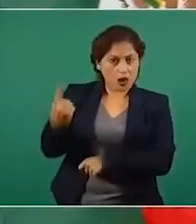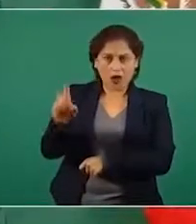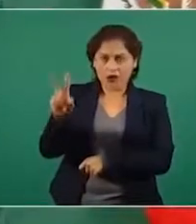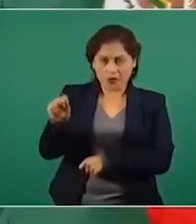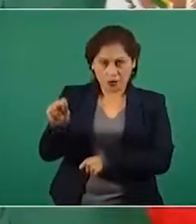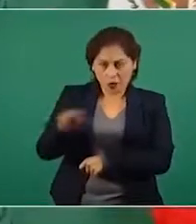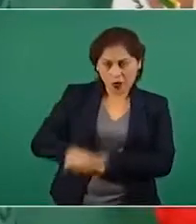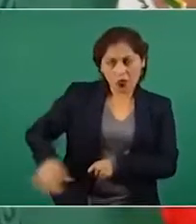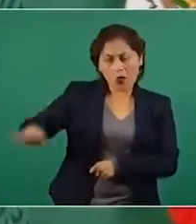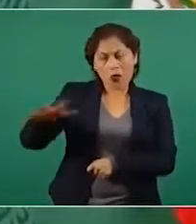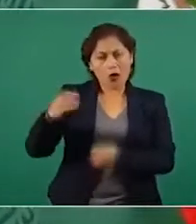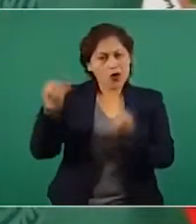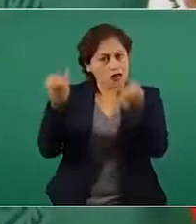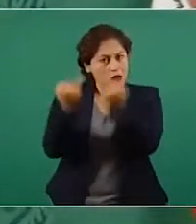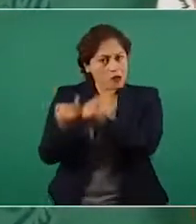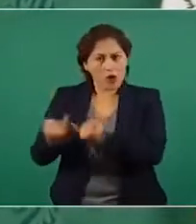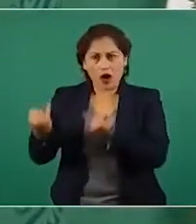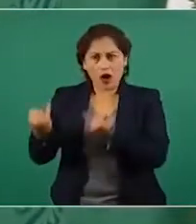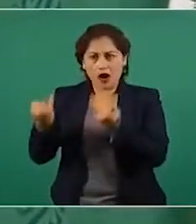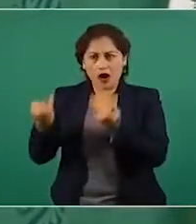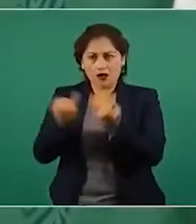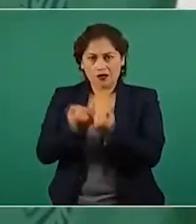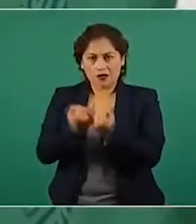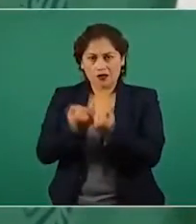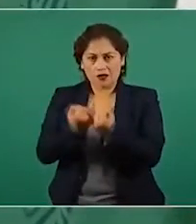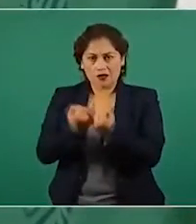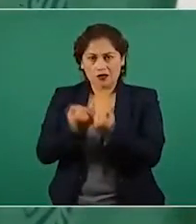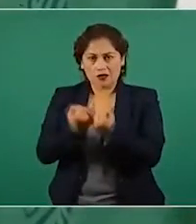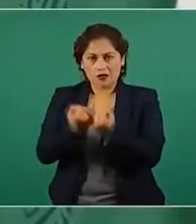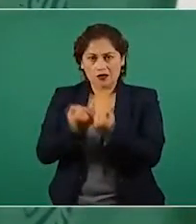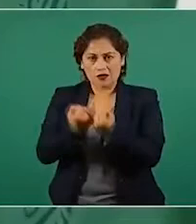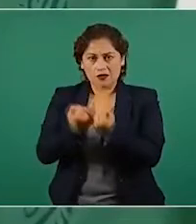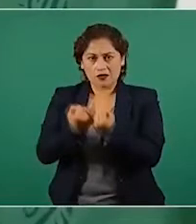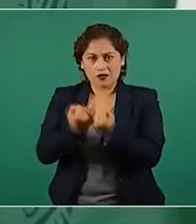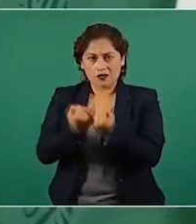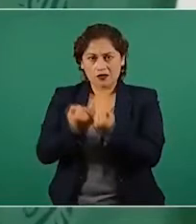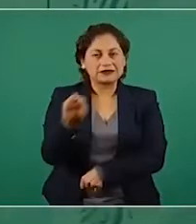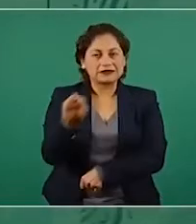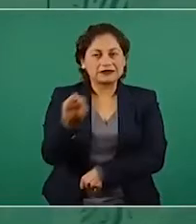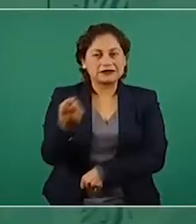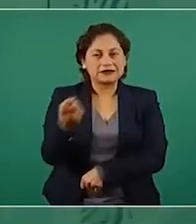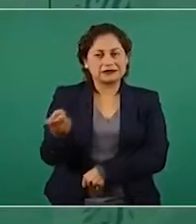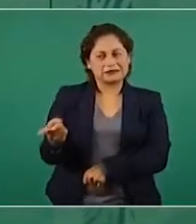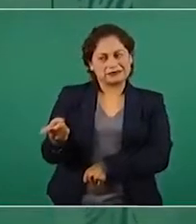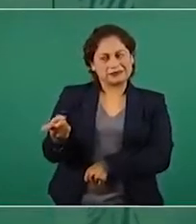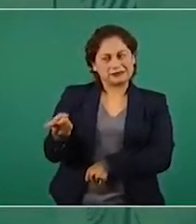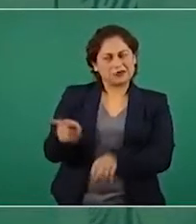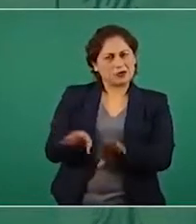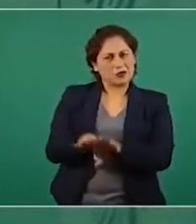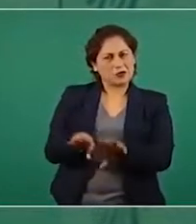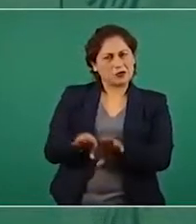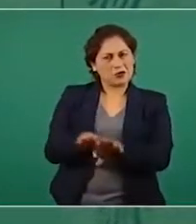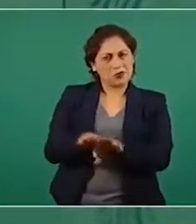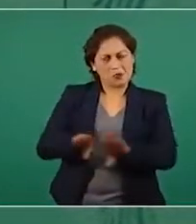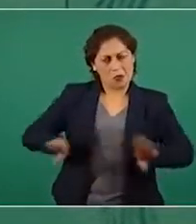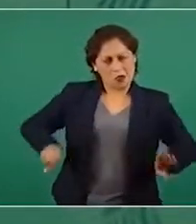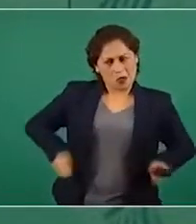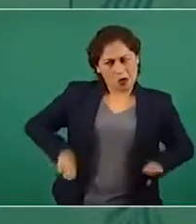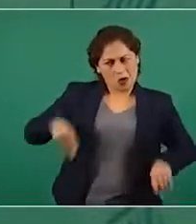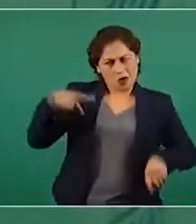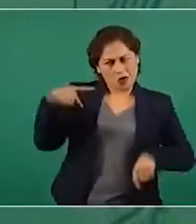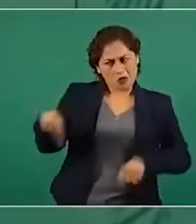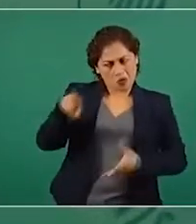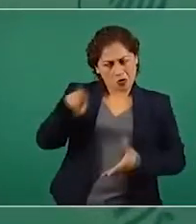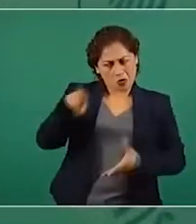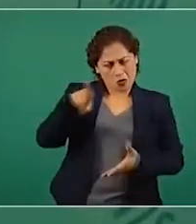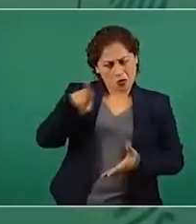A eso es a lo que me refiero cuando hablo de la necesidad de un cambio de mentalidad. Y ya en personas mayores